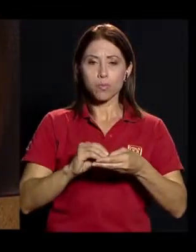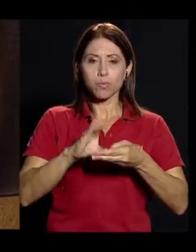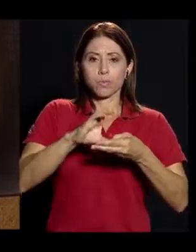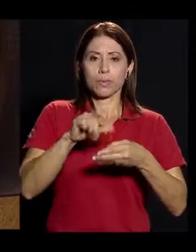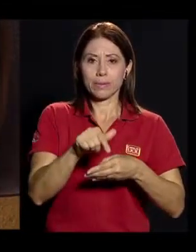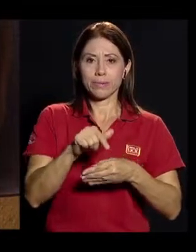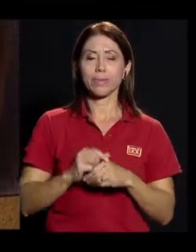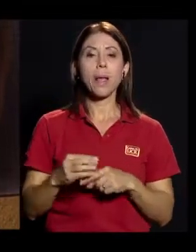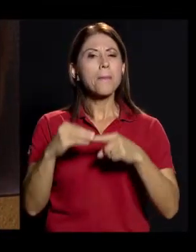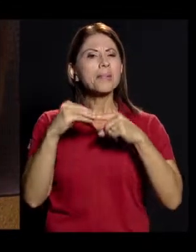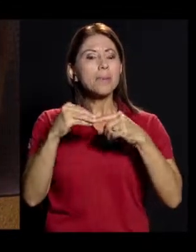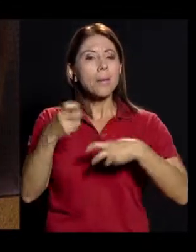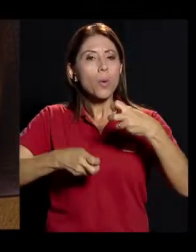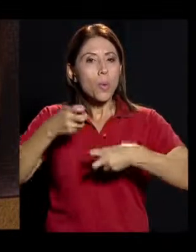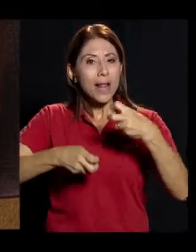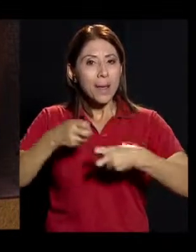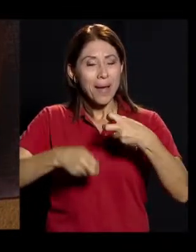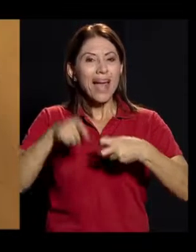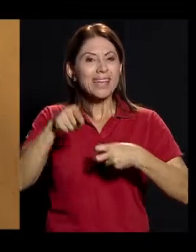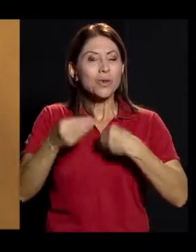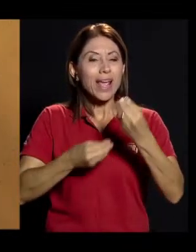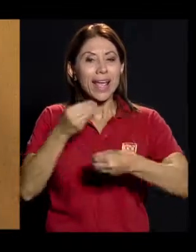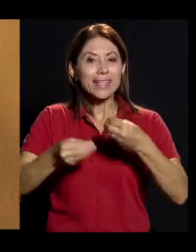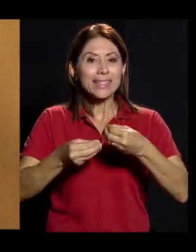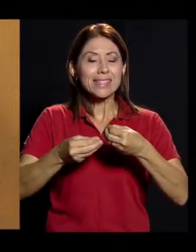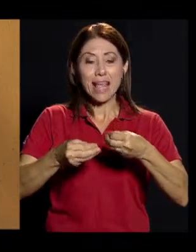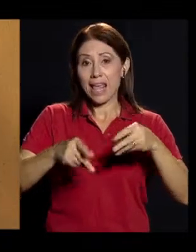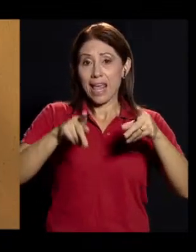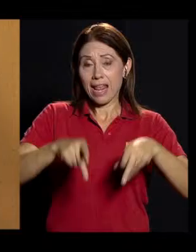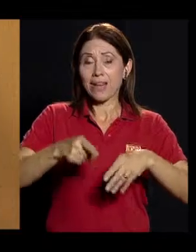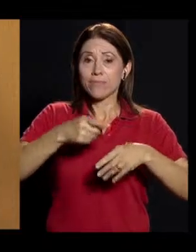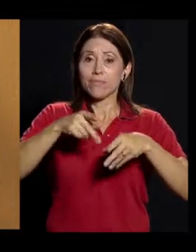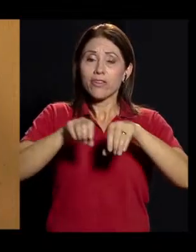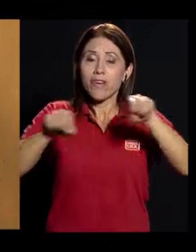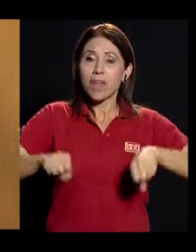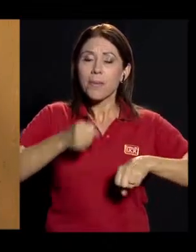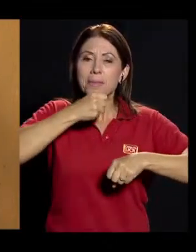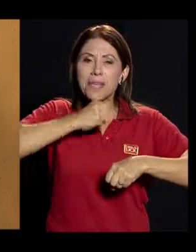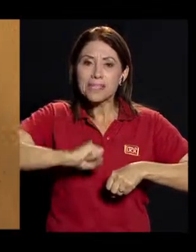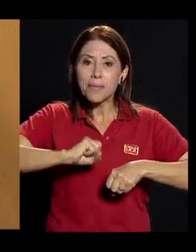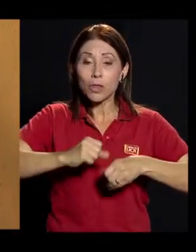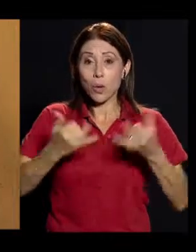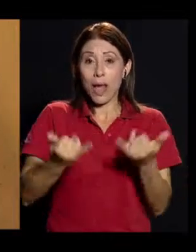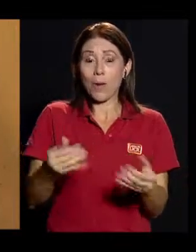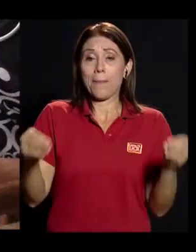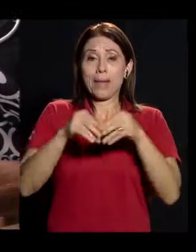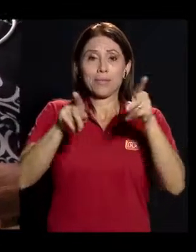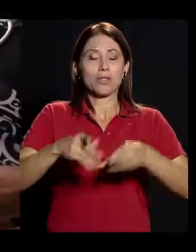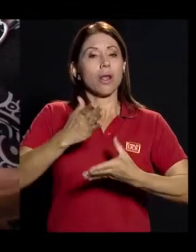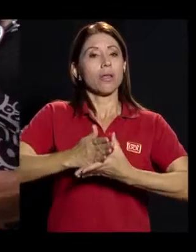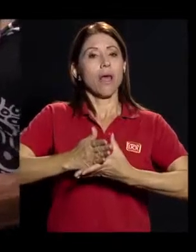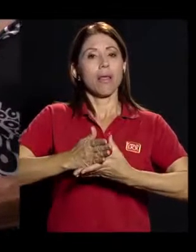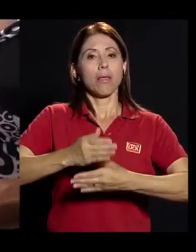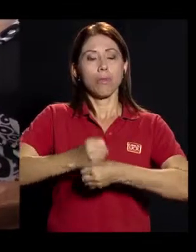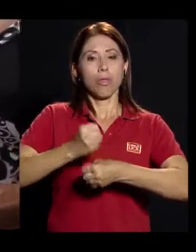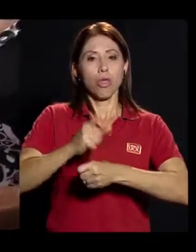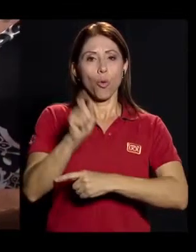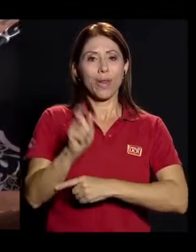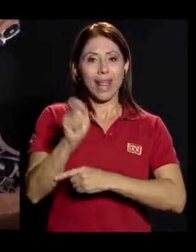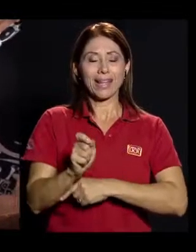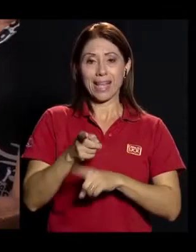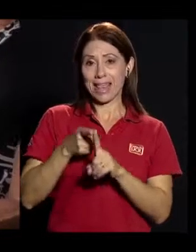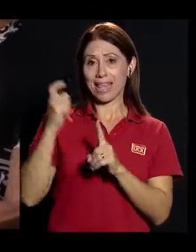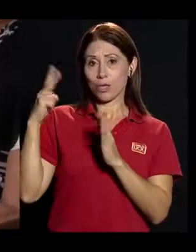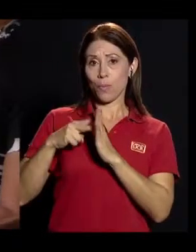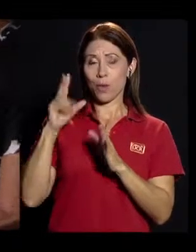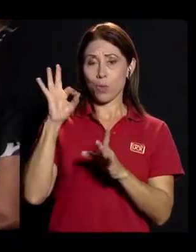principal problema que enfrenta el régimen es el envejecimiento y el aumento de personas jubiladas. Entre el 2009 al 2014, el número